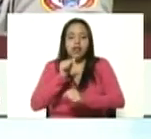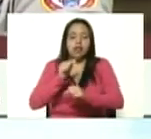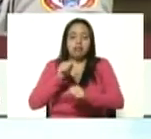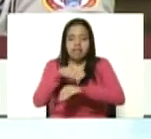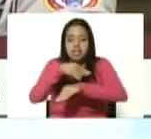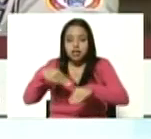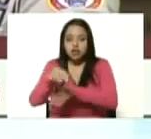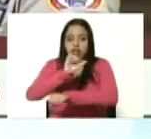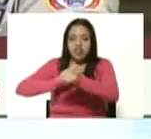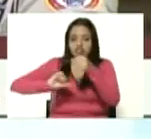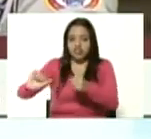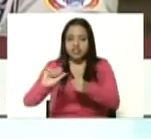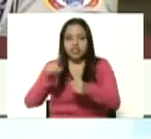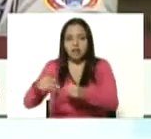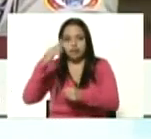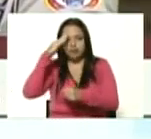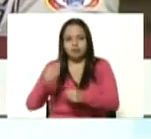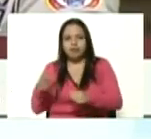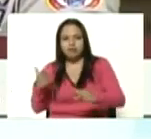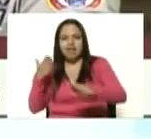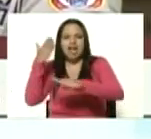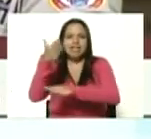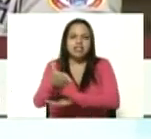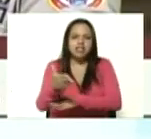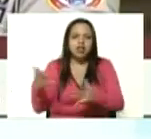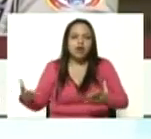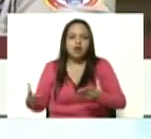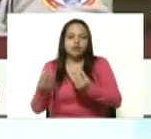para asistir allá con mil